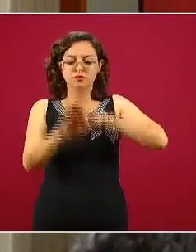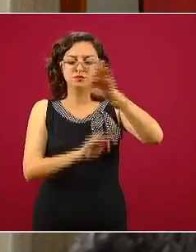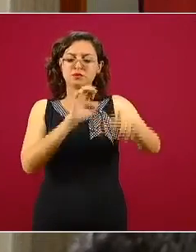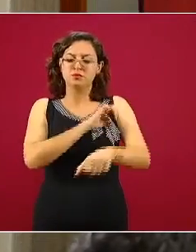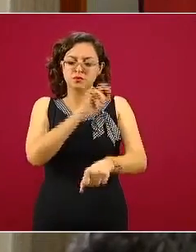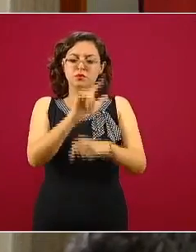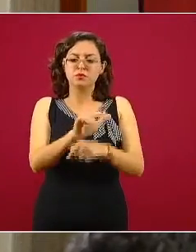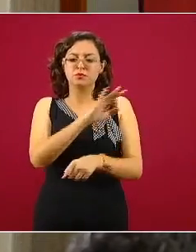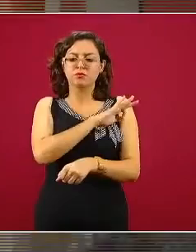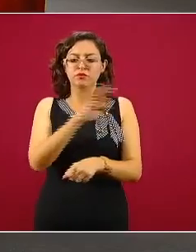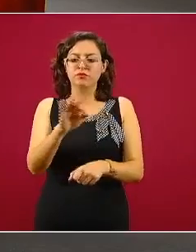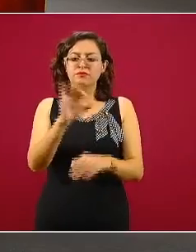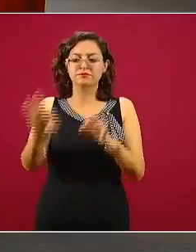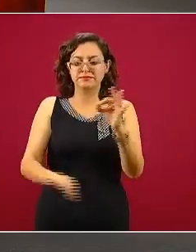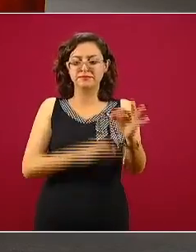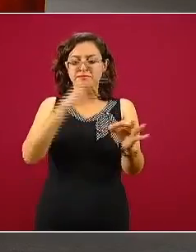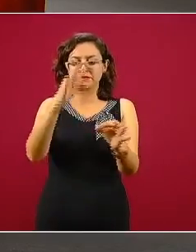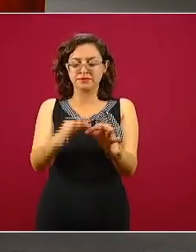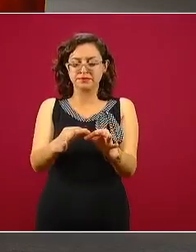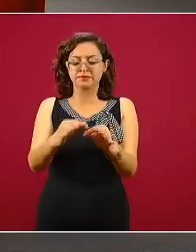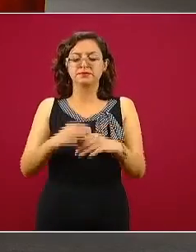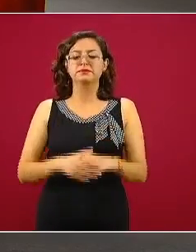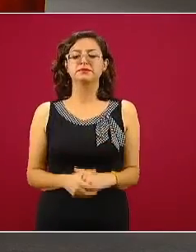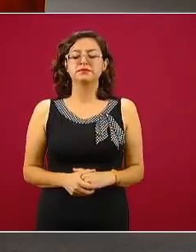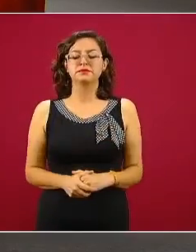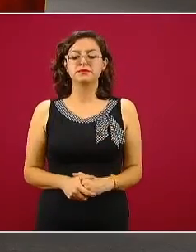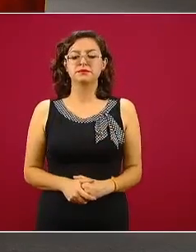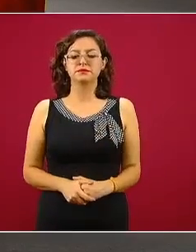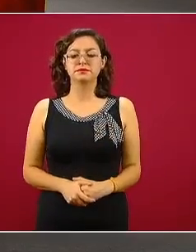Sería hasta este punto el corte del panorama.